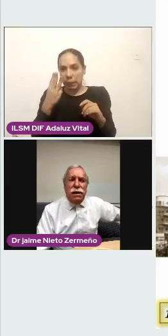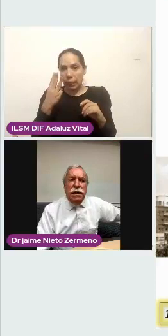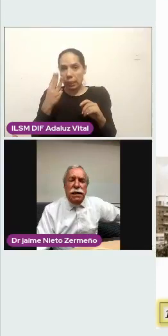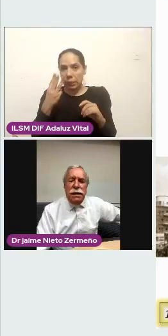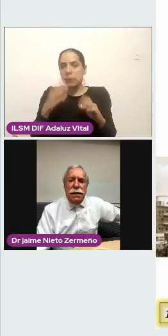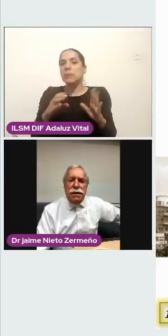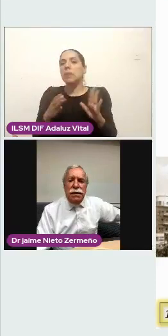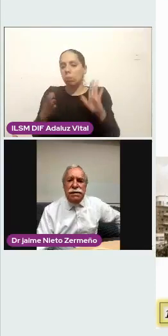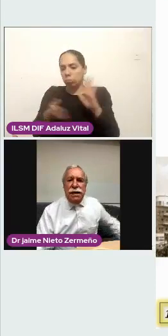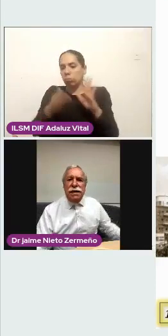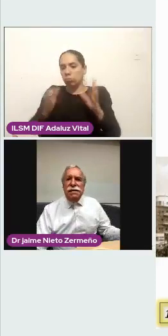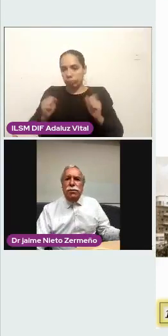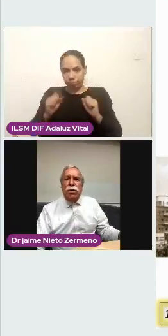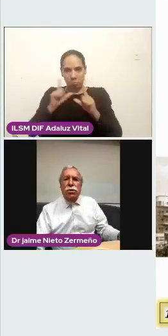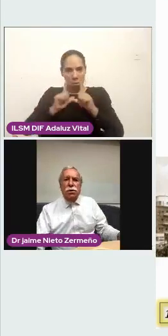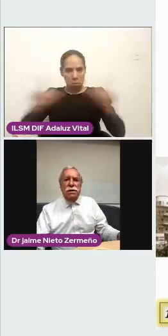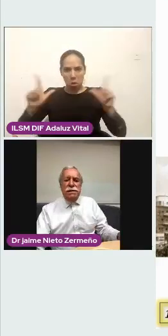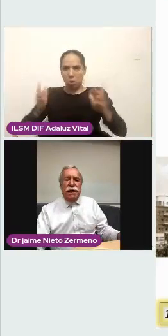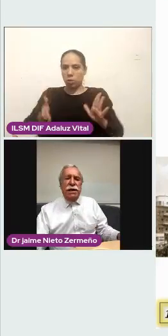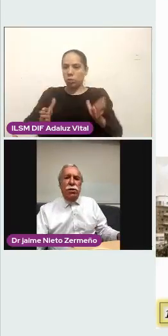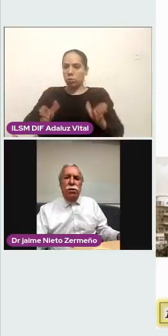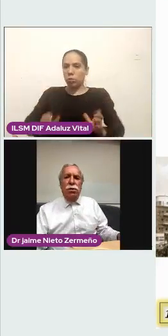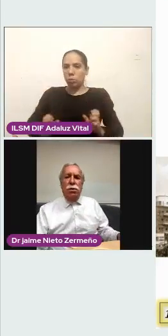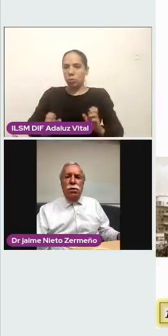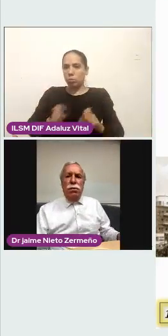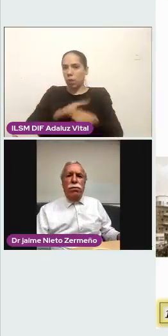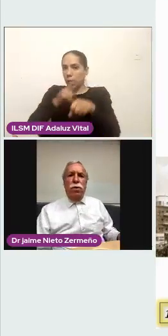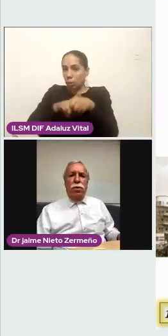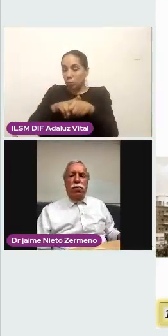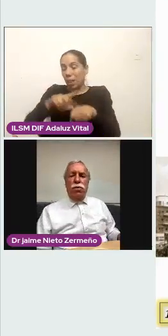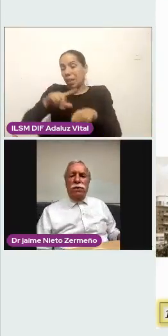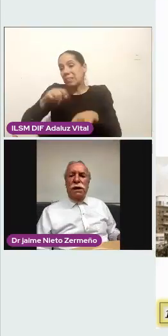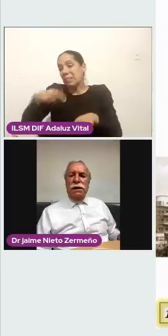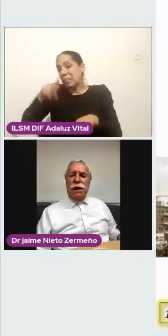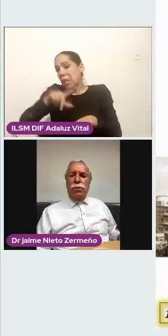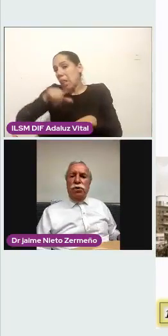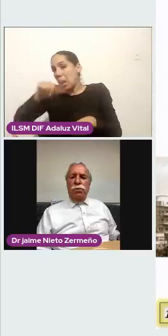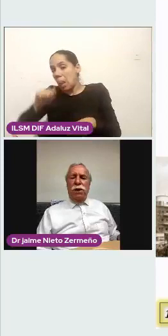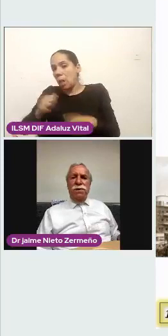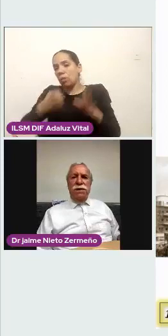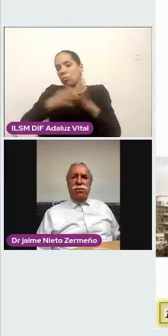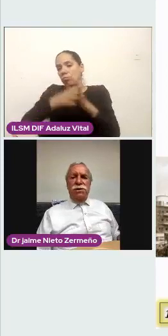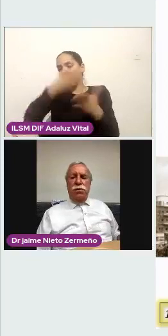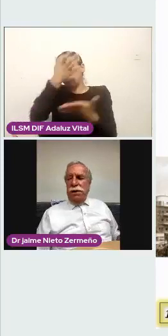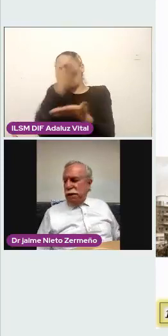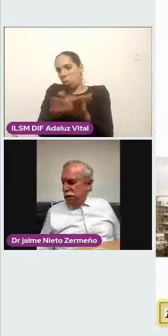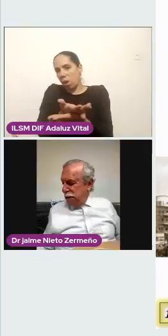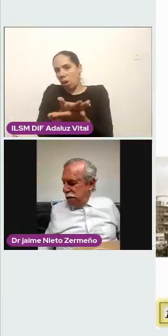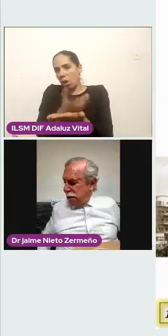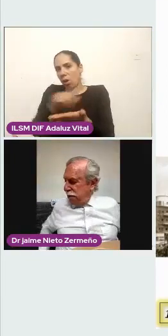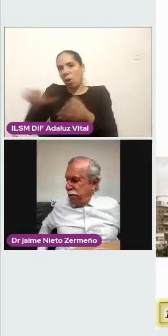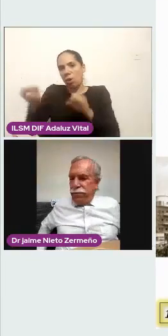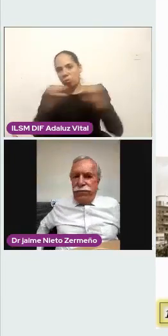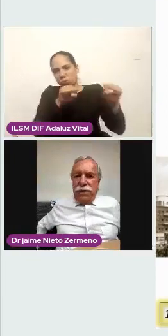hospital se lastimó y se cayó por el terremoto en 1957.